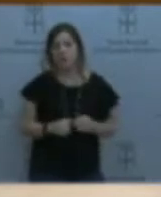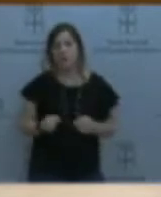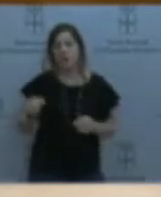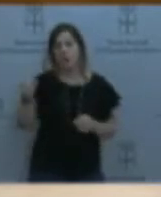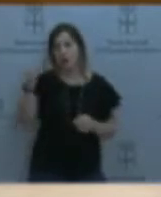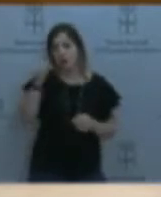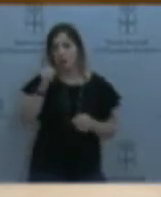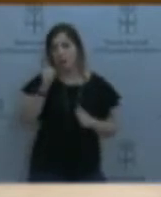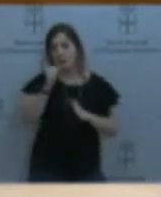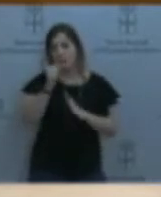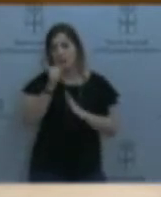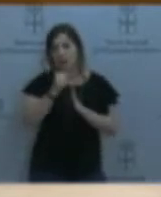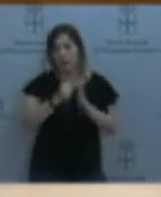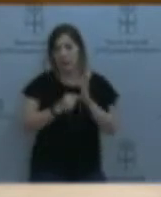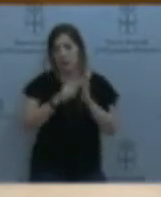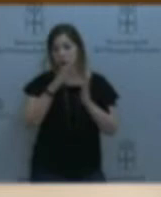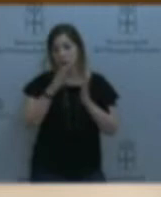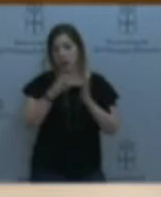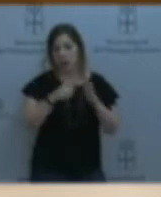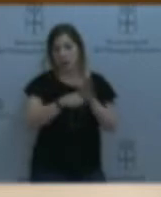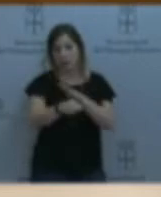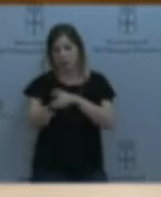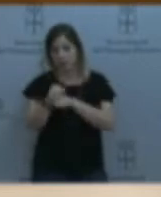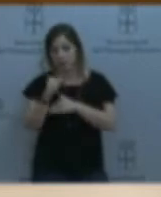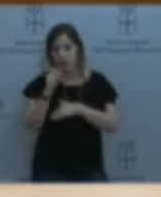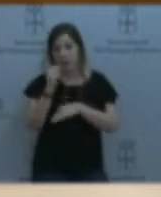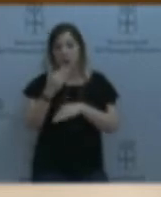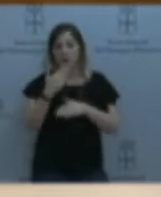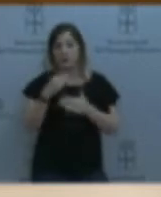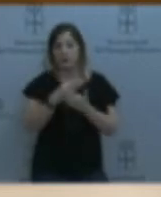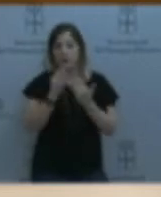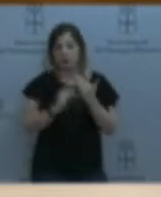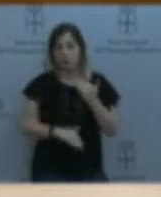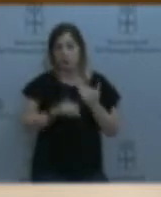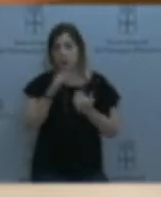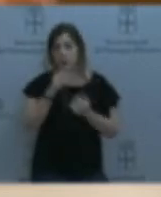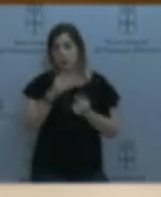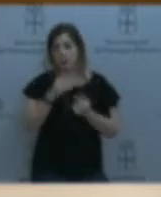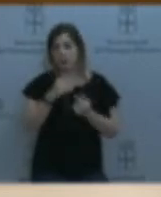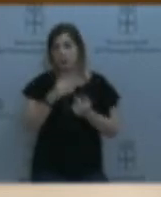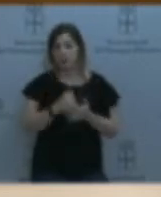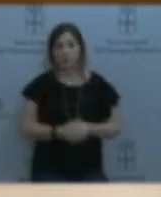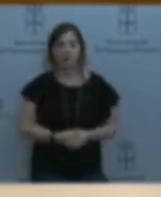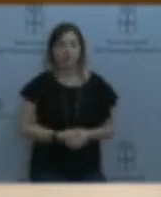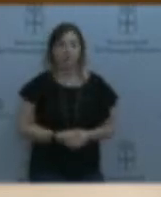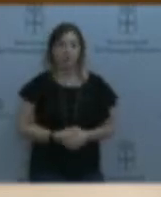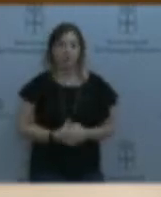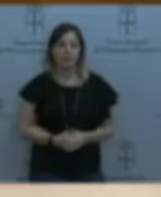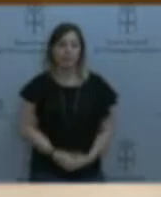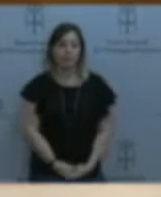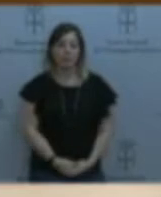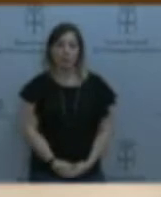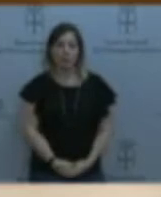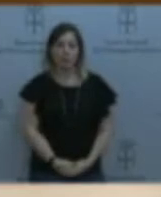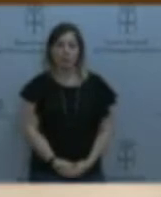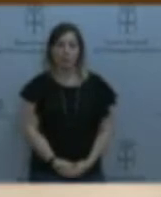centros, que da la sensación de que a veces obedecen más a una lotería o, otras veces, a un oficio policial y pocas